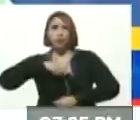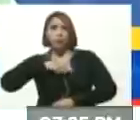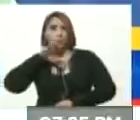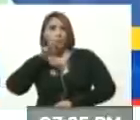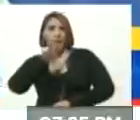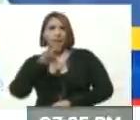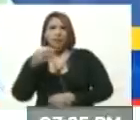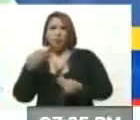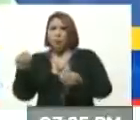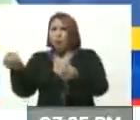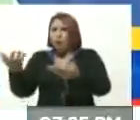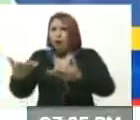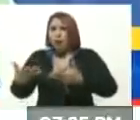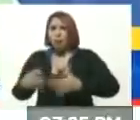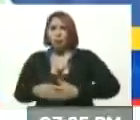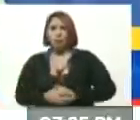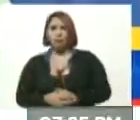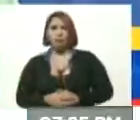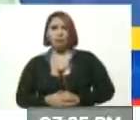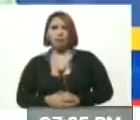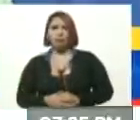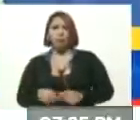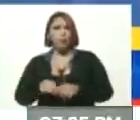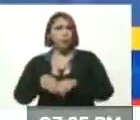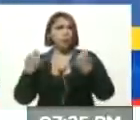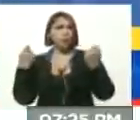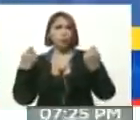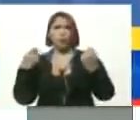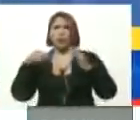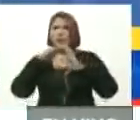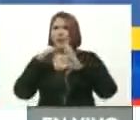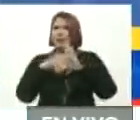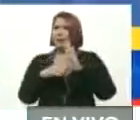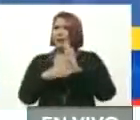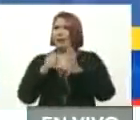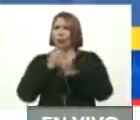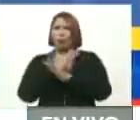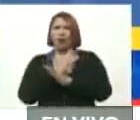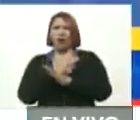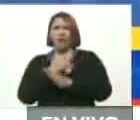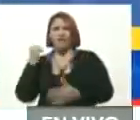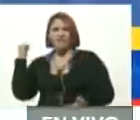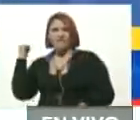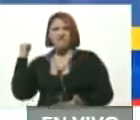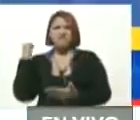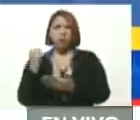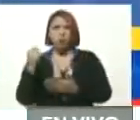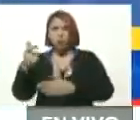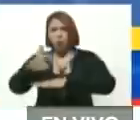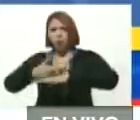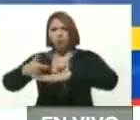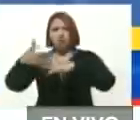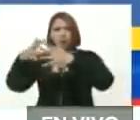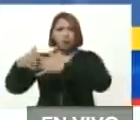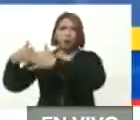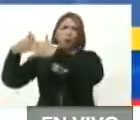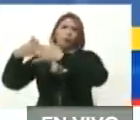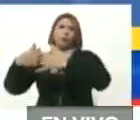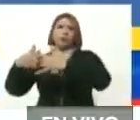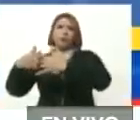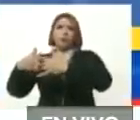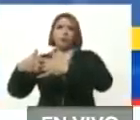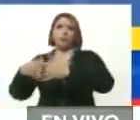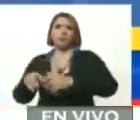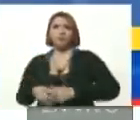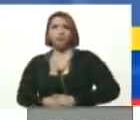como lo trajo, han roto las reglas de juego, le metieron una puñalada, el gobierno gringo le metió una puñalada por la